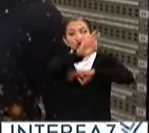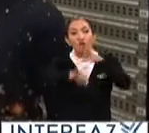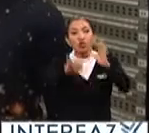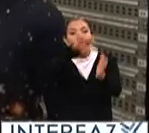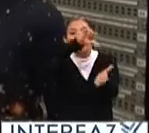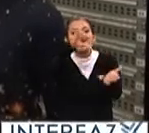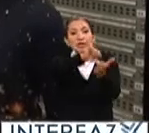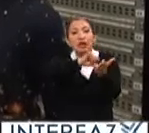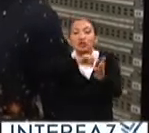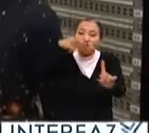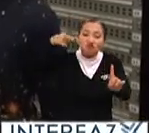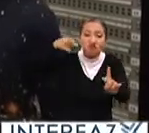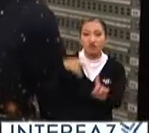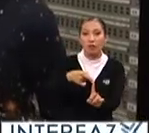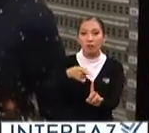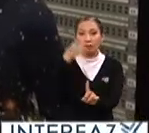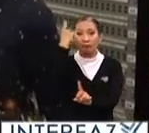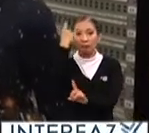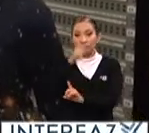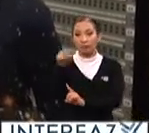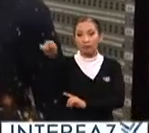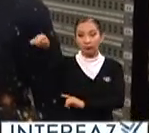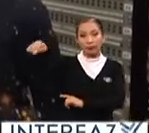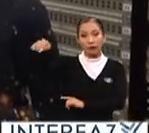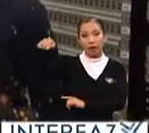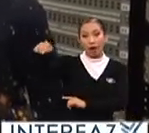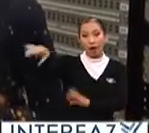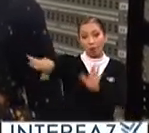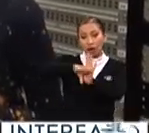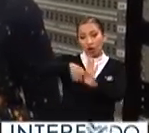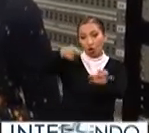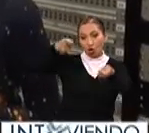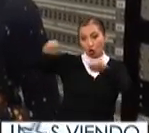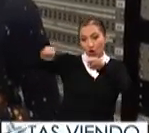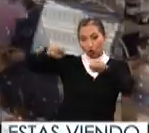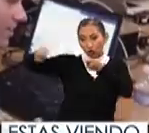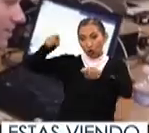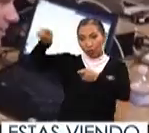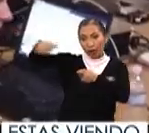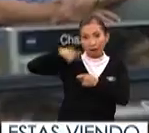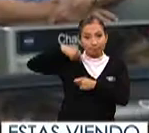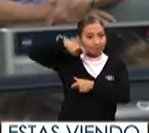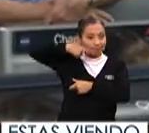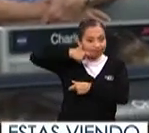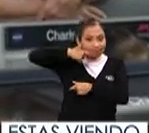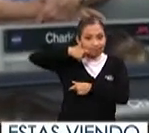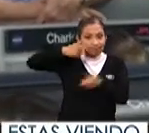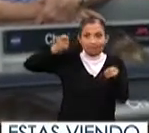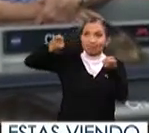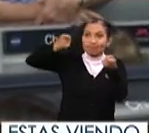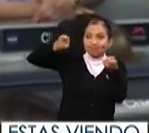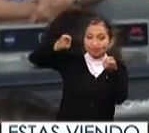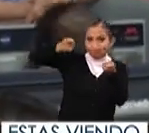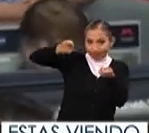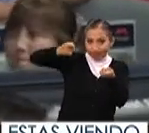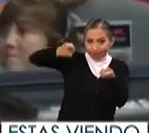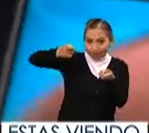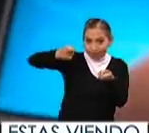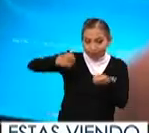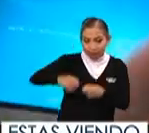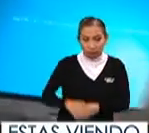el centro especialmente al cuarto de control de operaciones a Mission Control como se dice